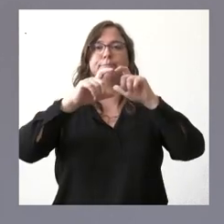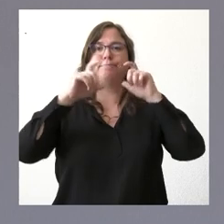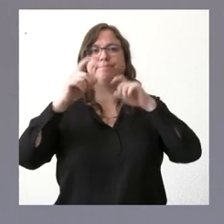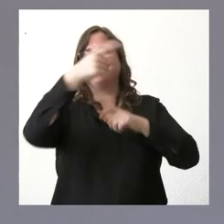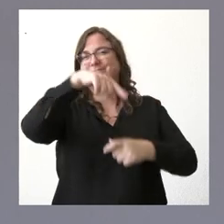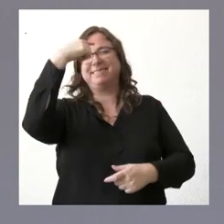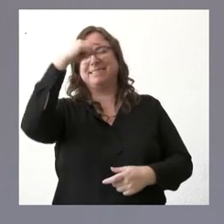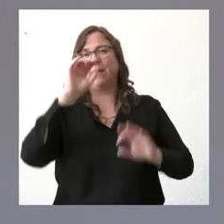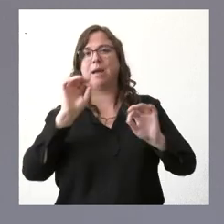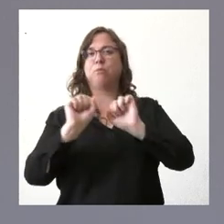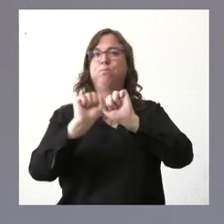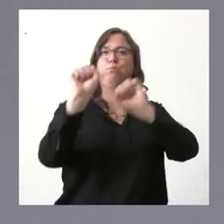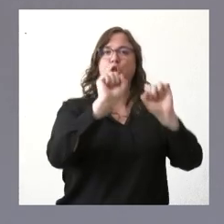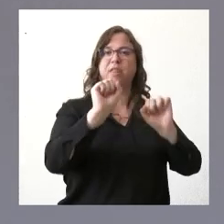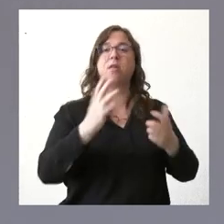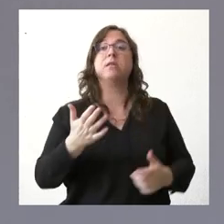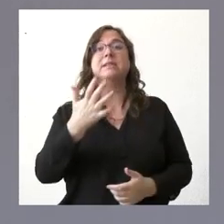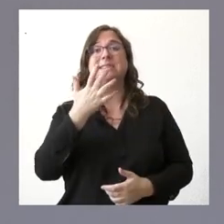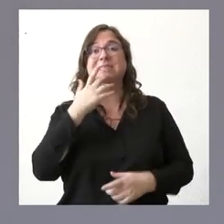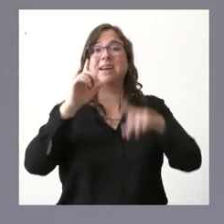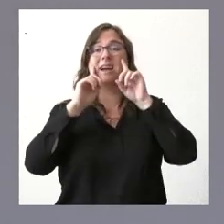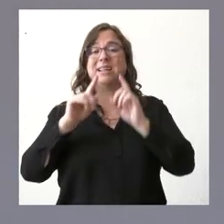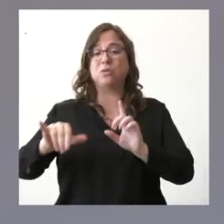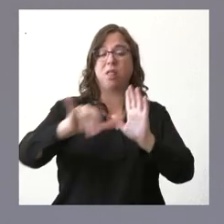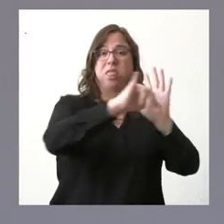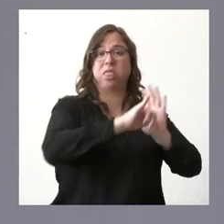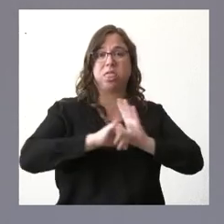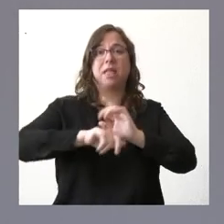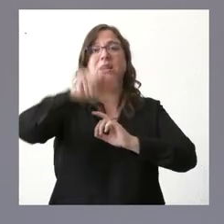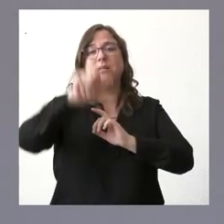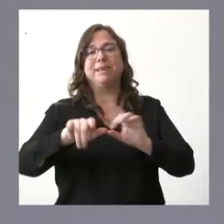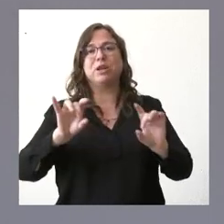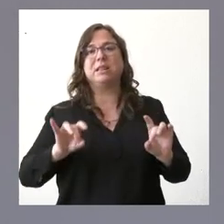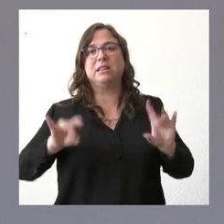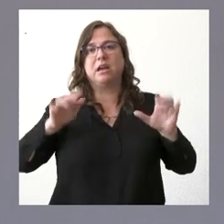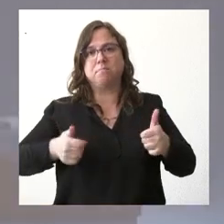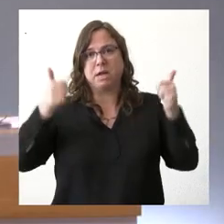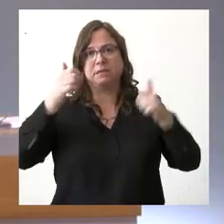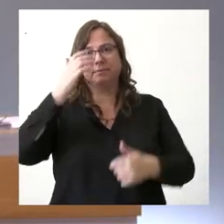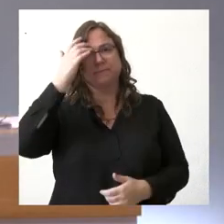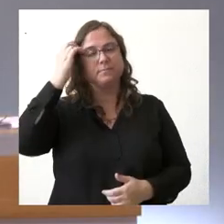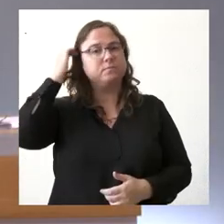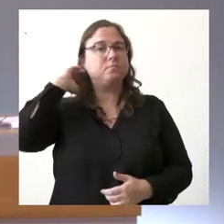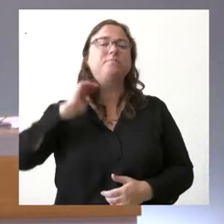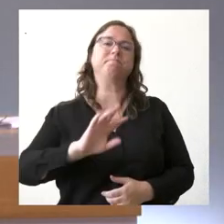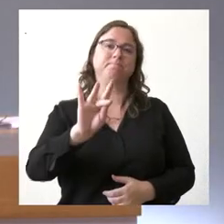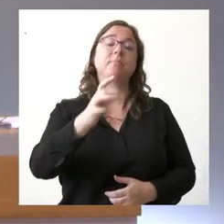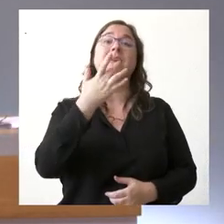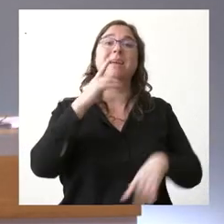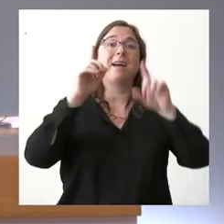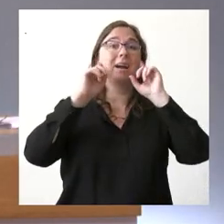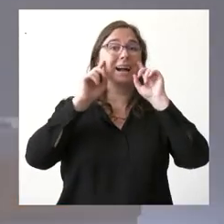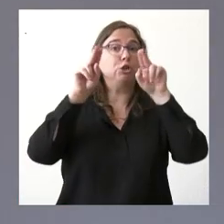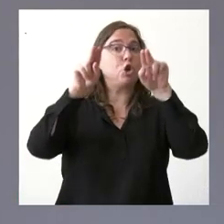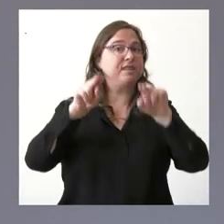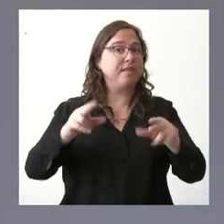conocemos especialmente cuando nos rodeen personas con mayor nivel de vulnerabilidad si en el caso de las residencias